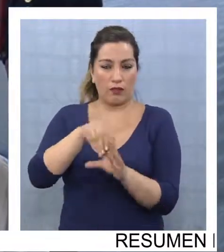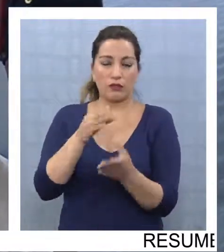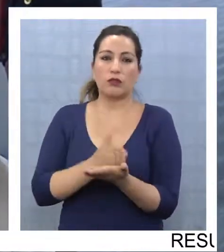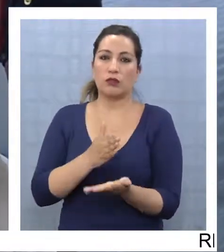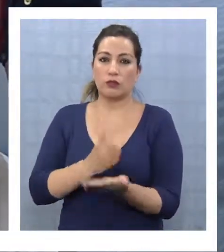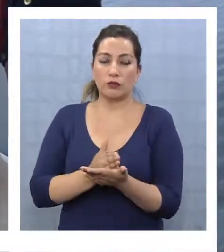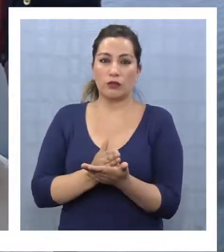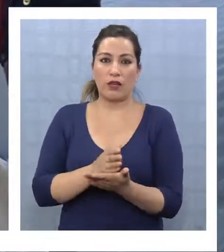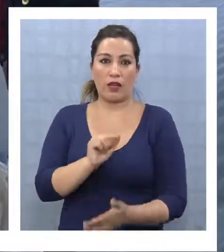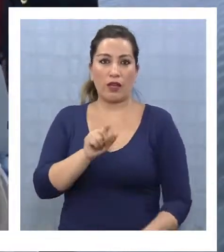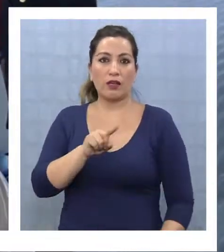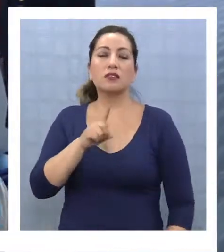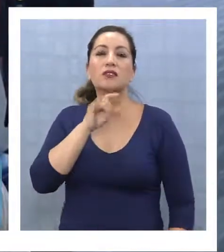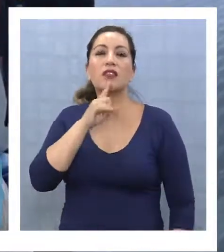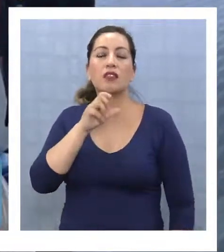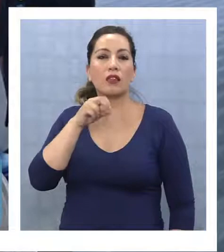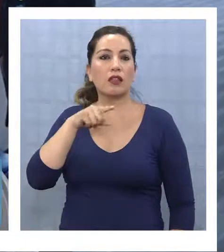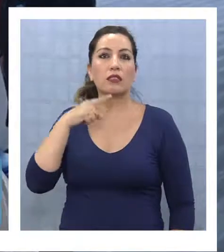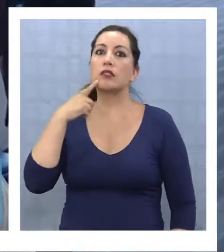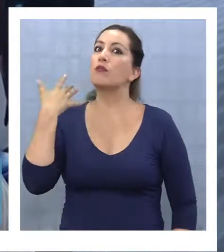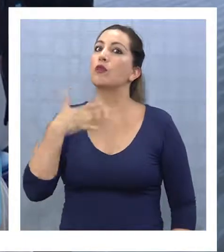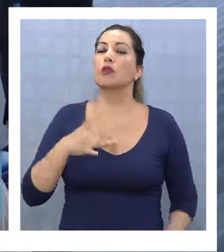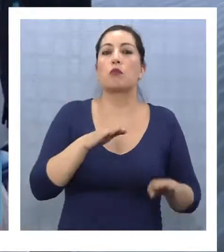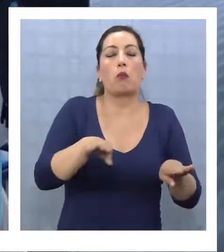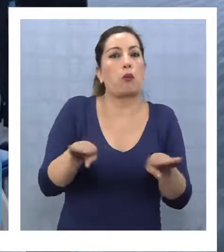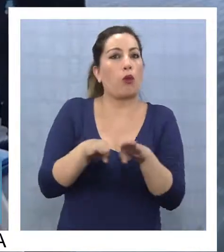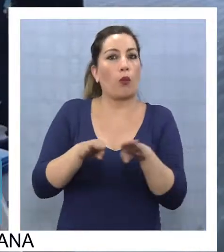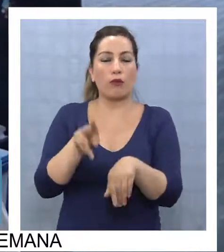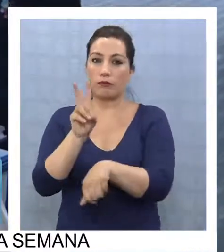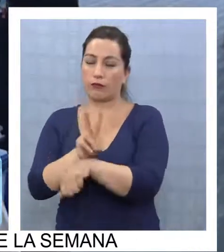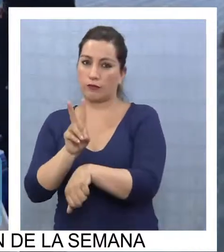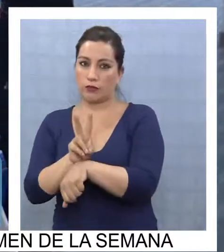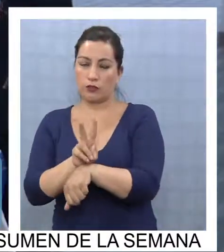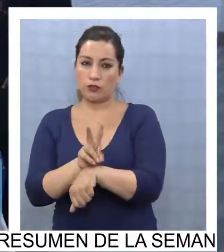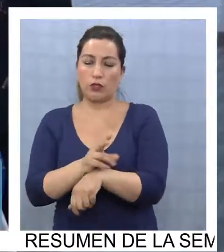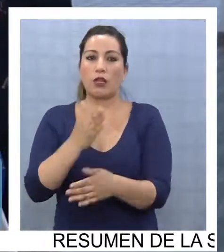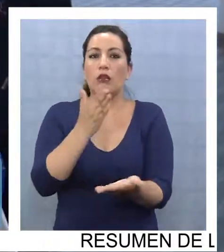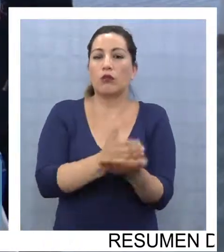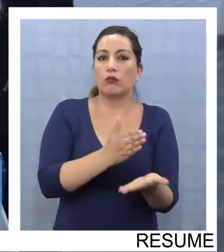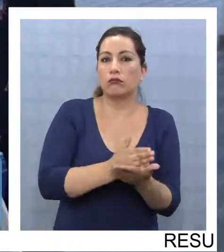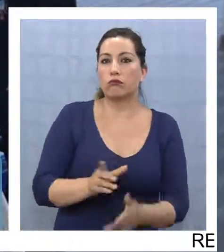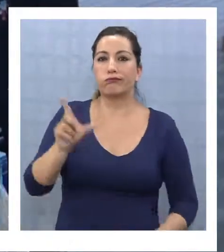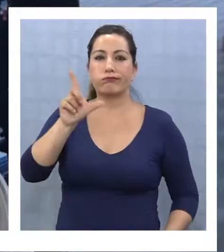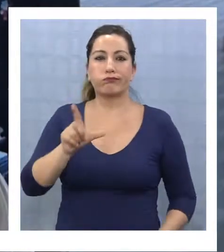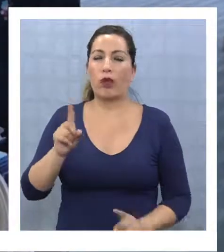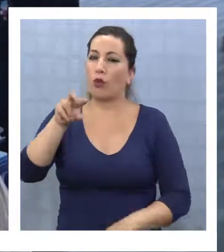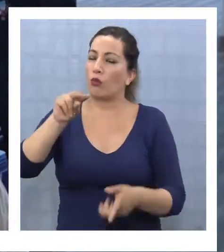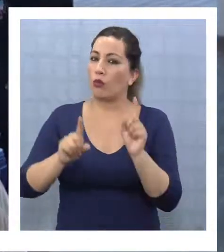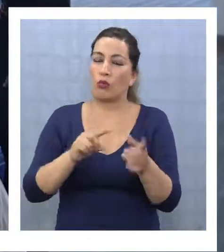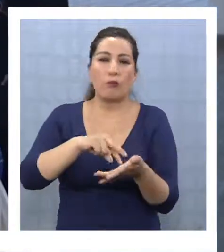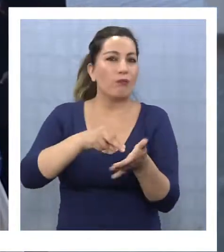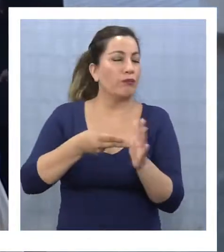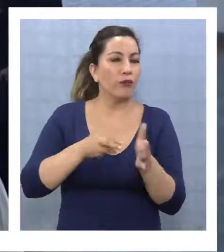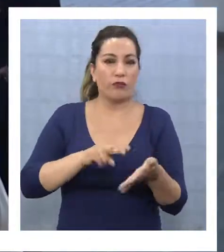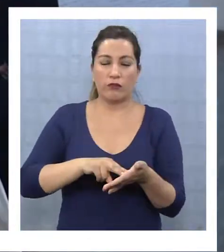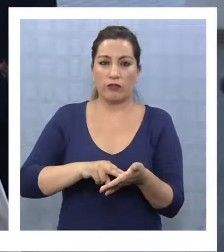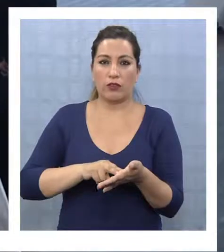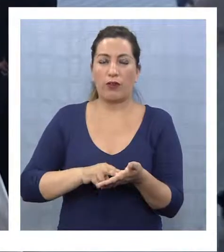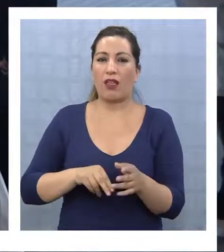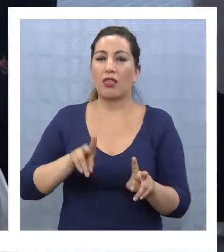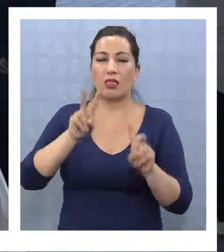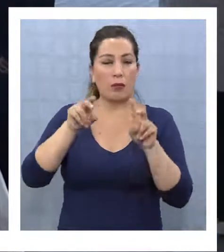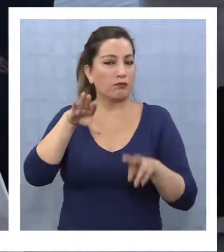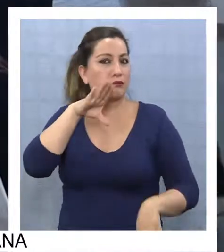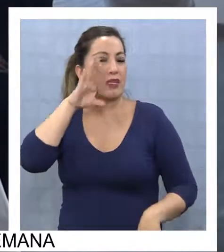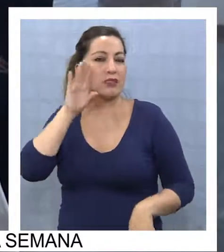educación que están en el sindicato son tan importantes como los profesores, las escuelas y liceos han sucumbido en la parte administrativa, en la parte del